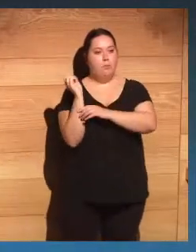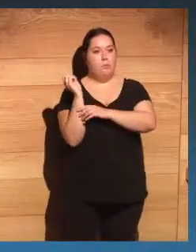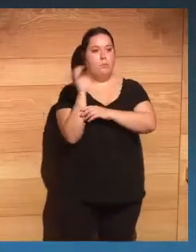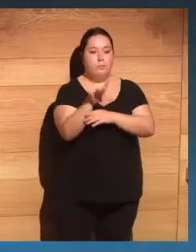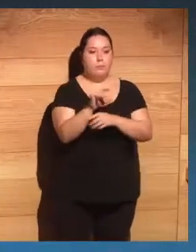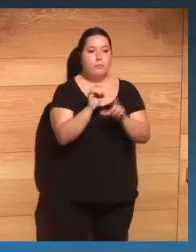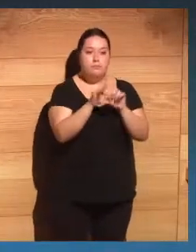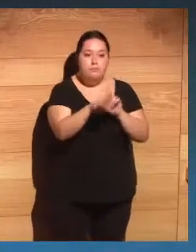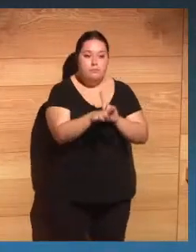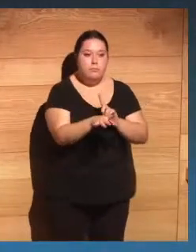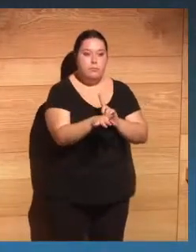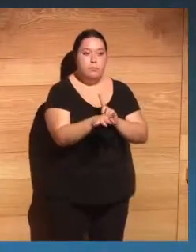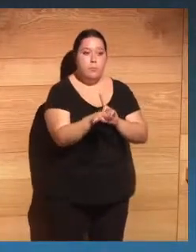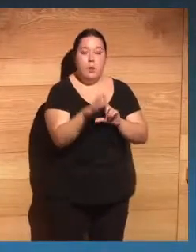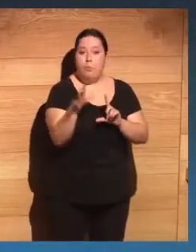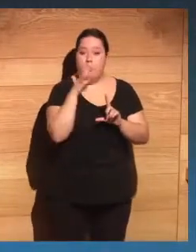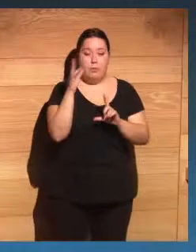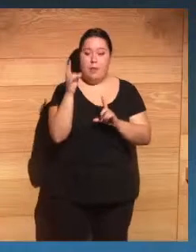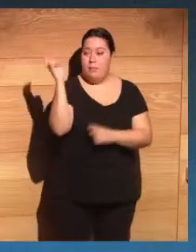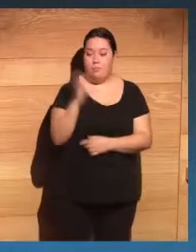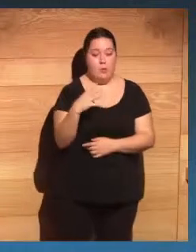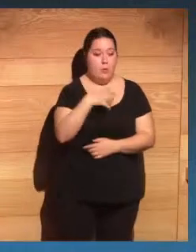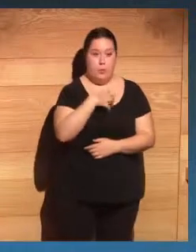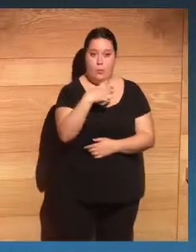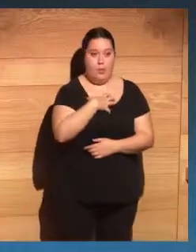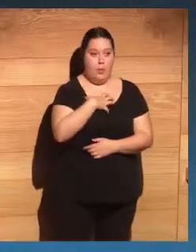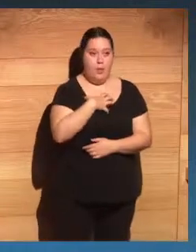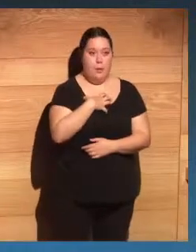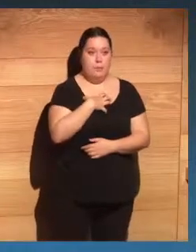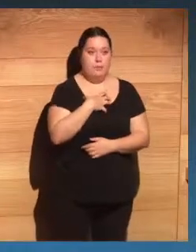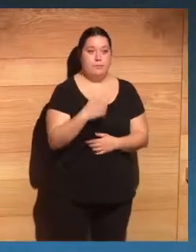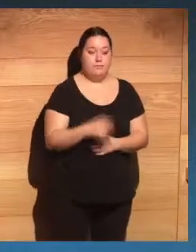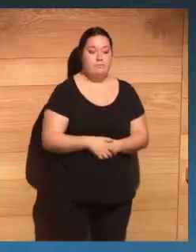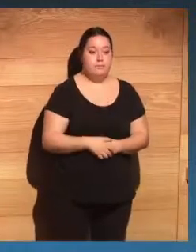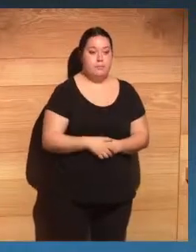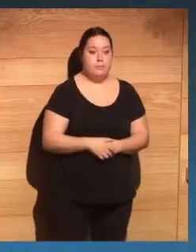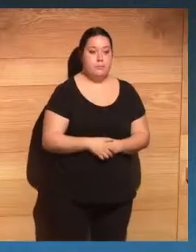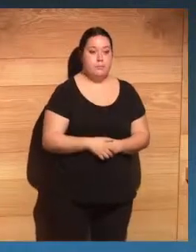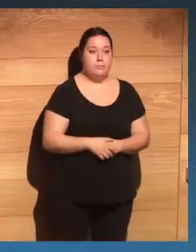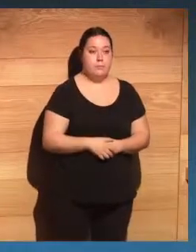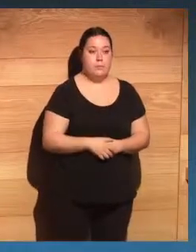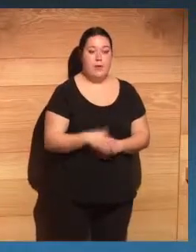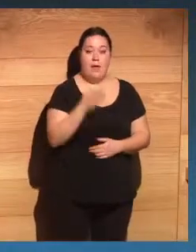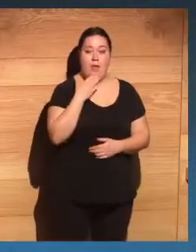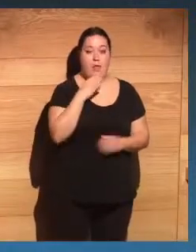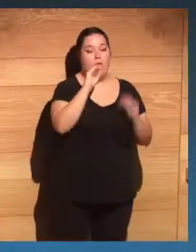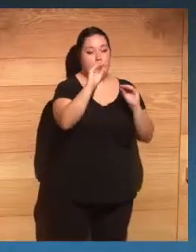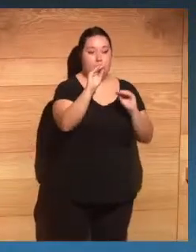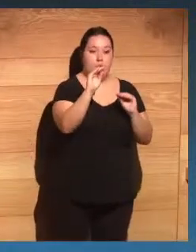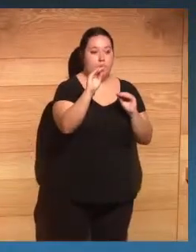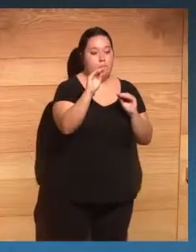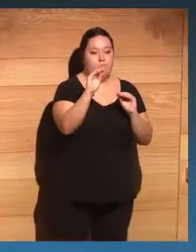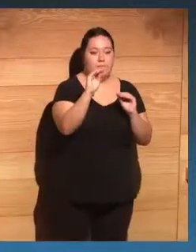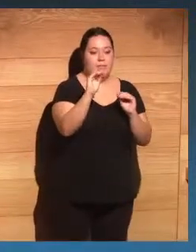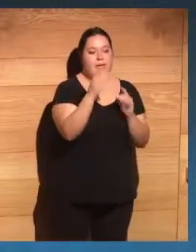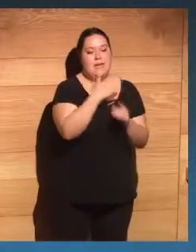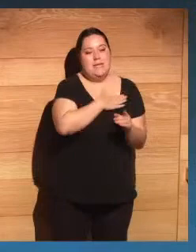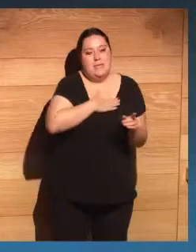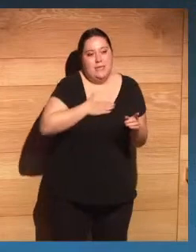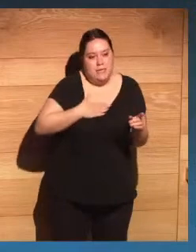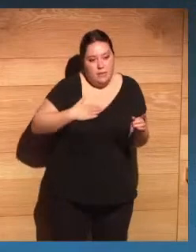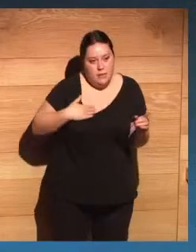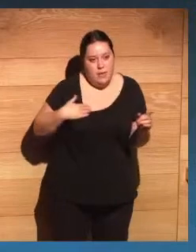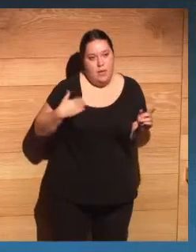Pedía que me excusase, pero evidentemente él por su edad quiere tener las precauciones